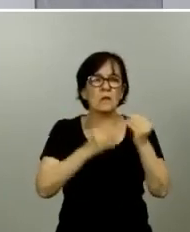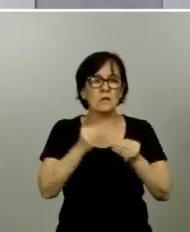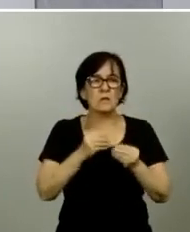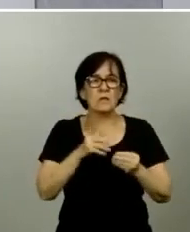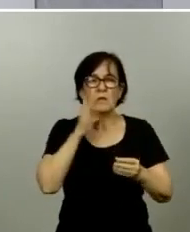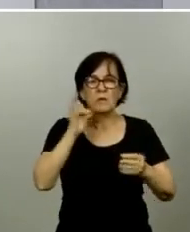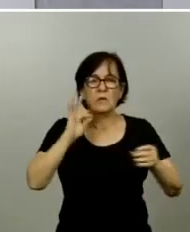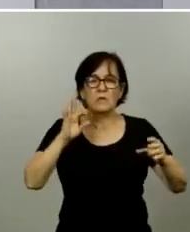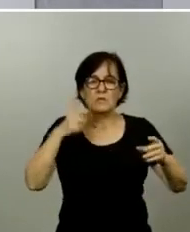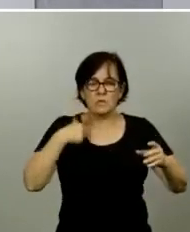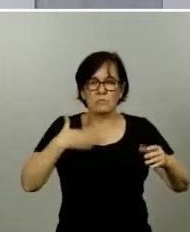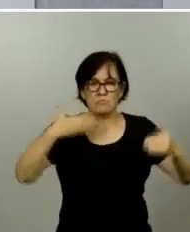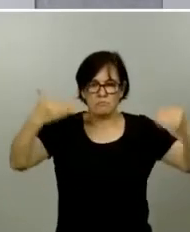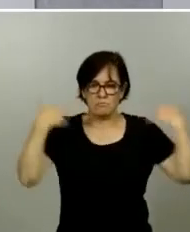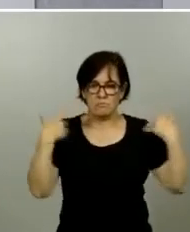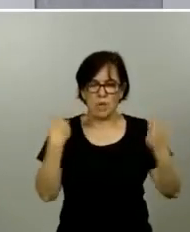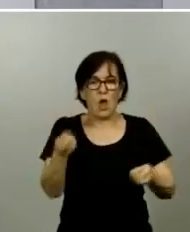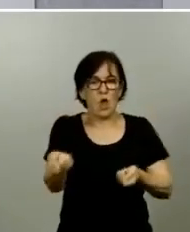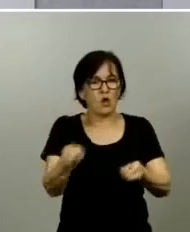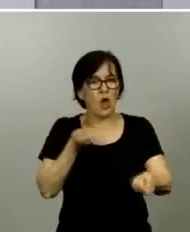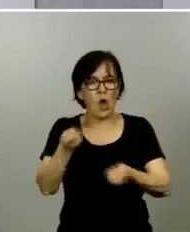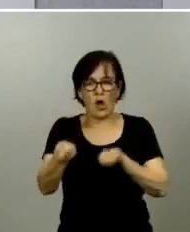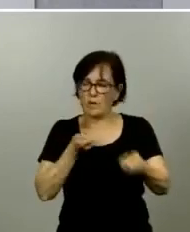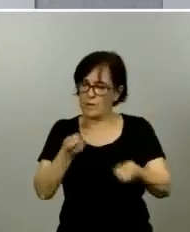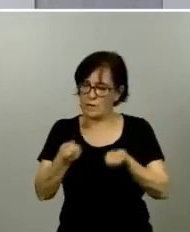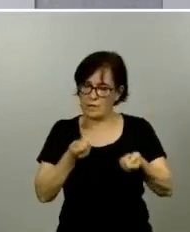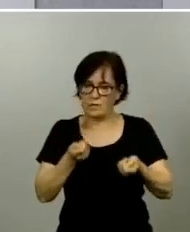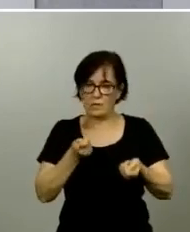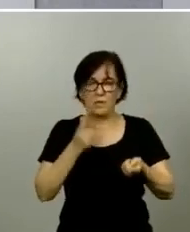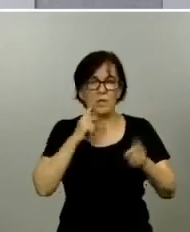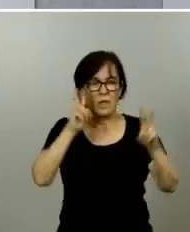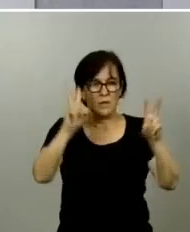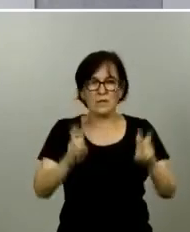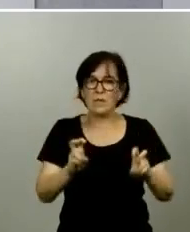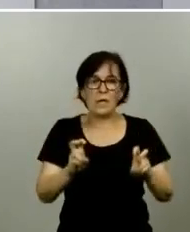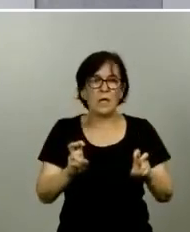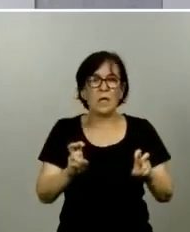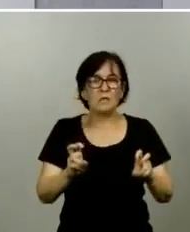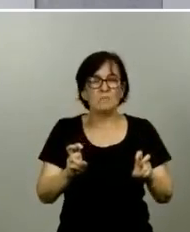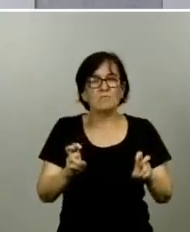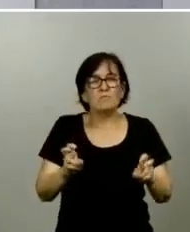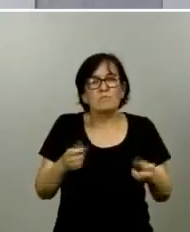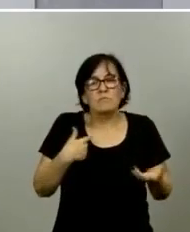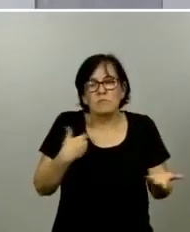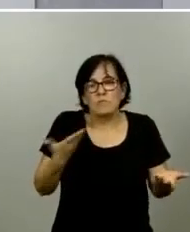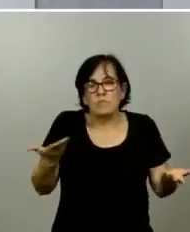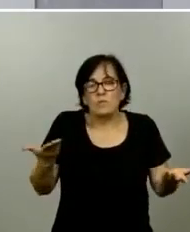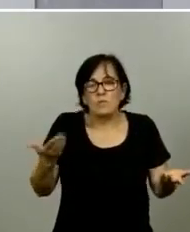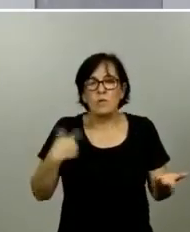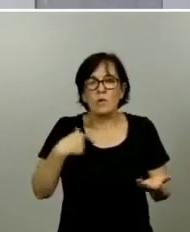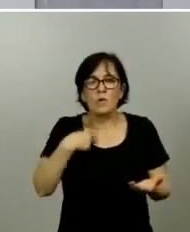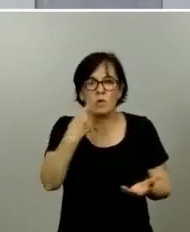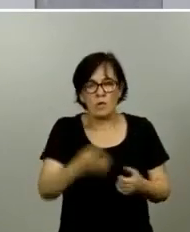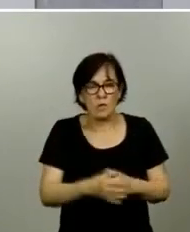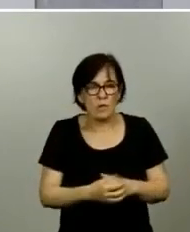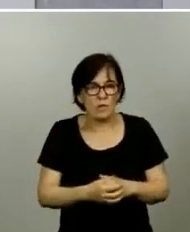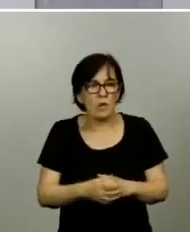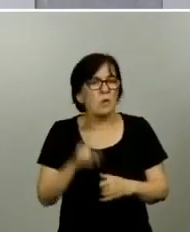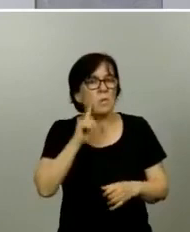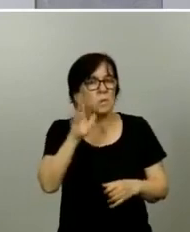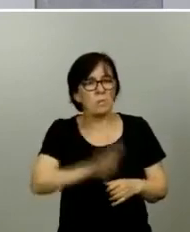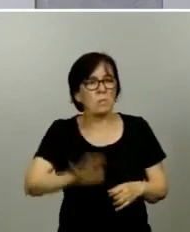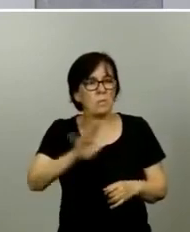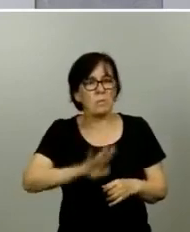coordinación de este tipo de cuestiones y en fin yo pues tuve que decirle que nos parecía que era actitud